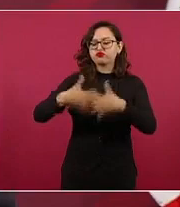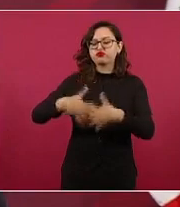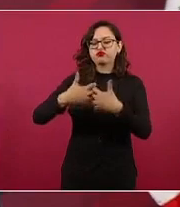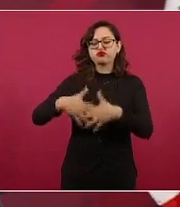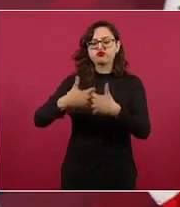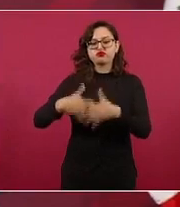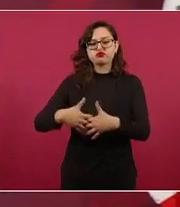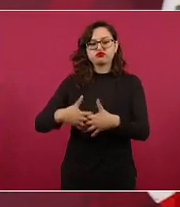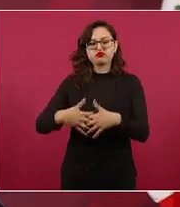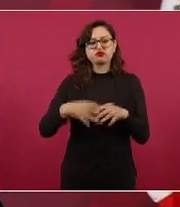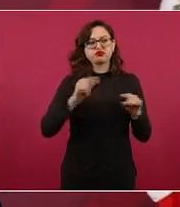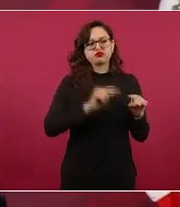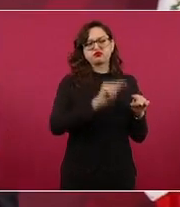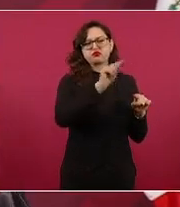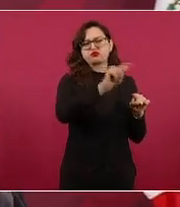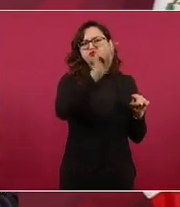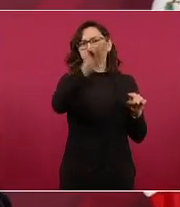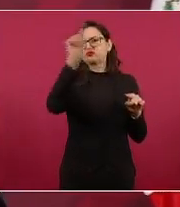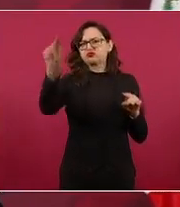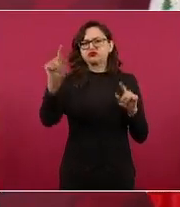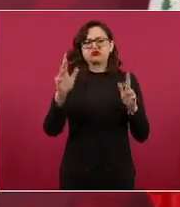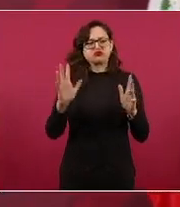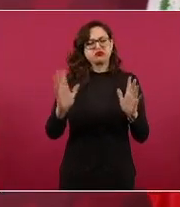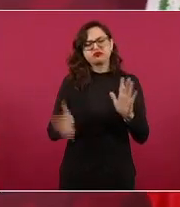en cualquier parte,